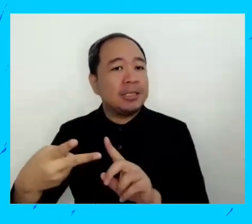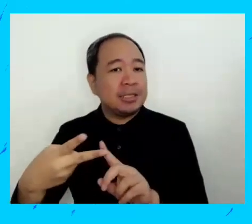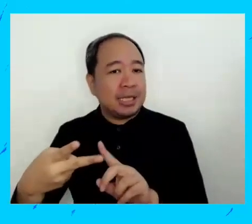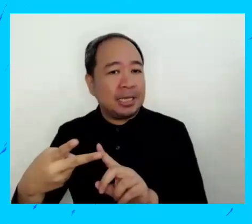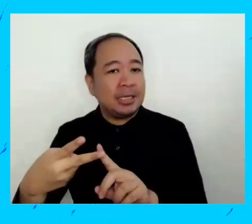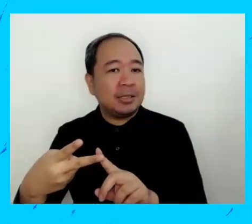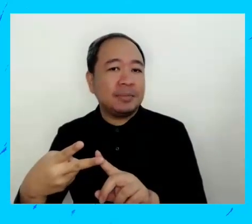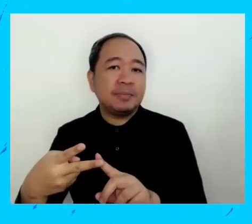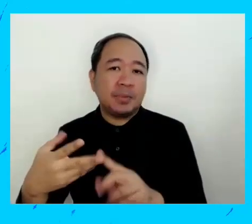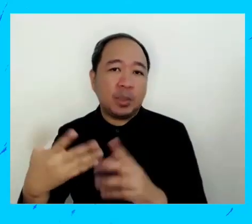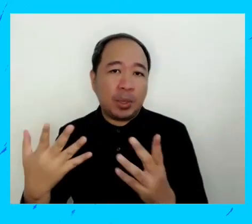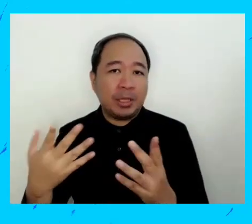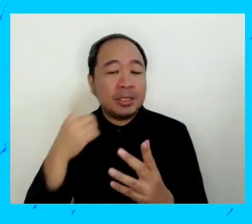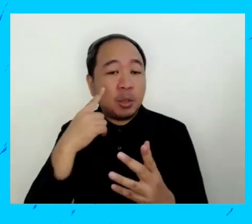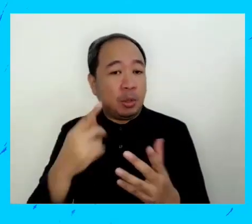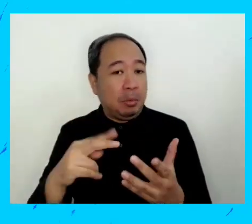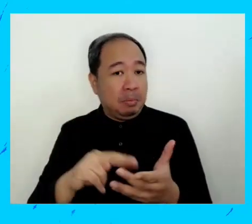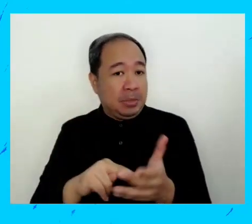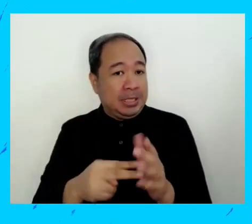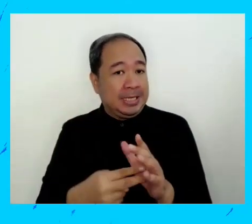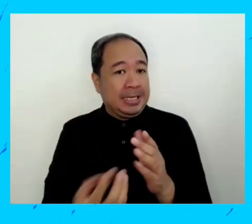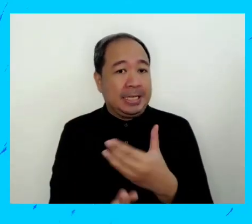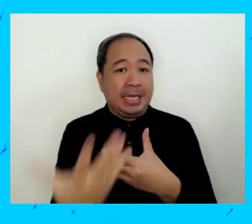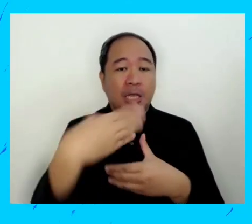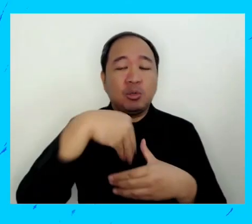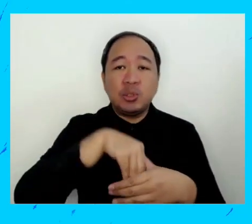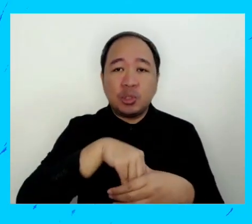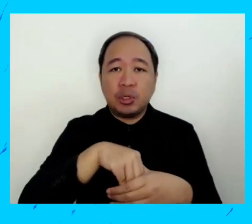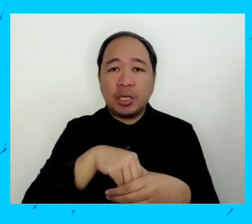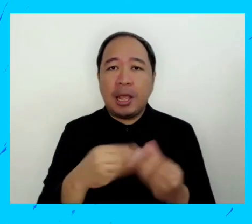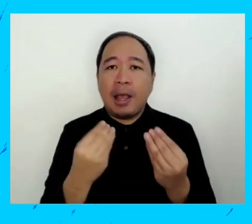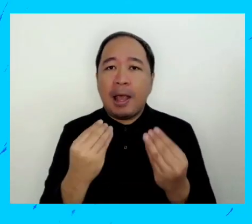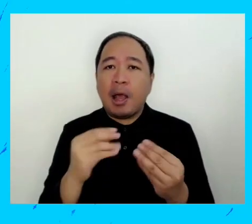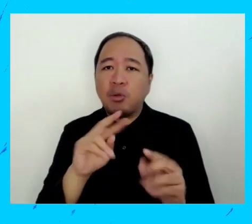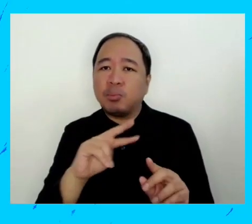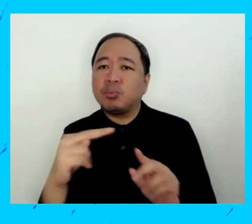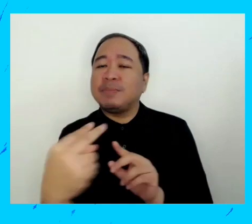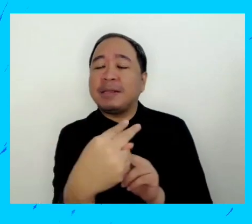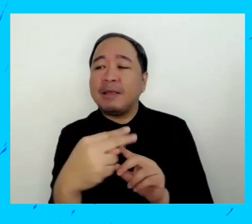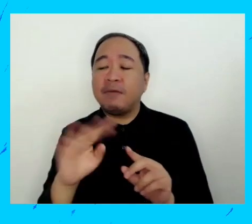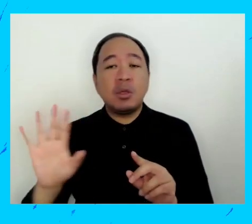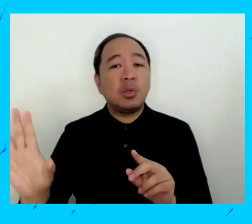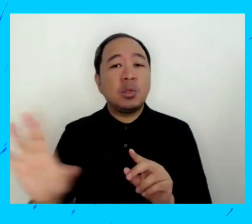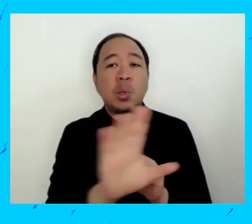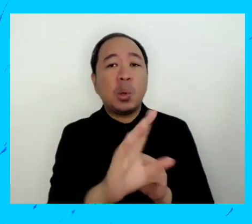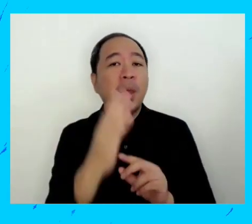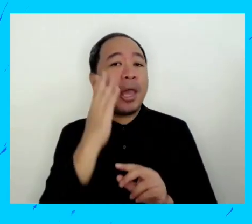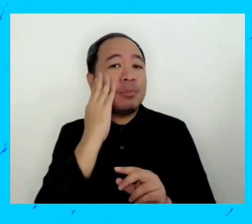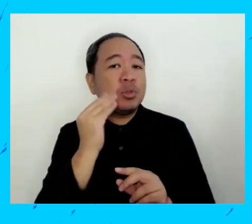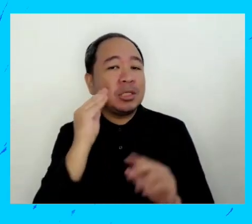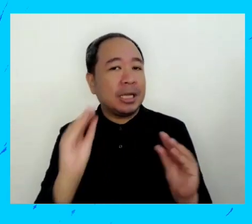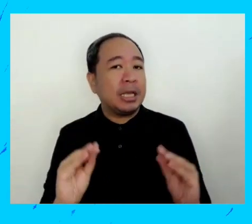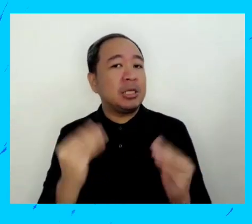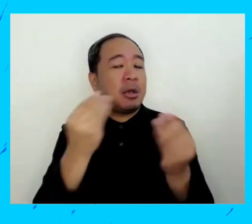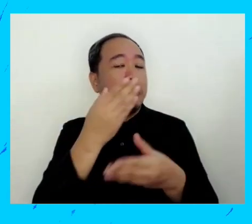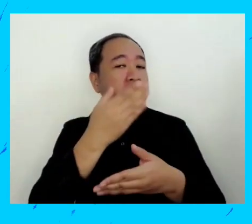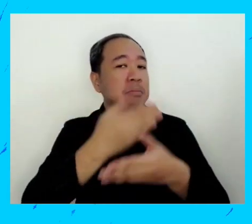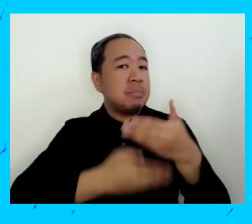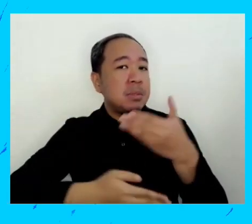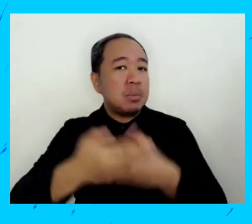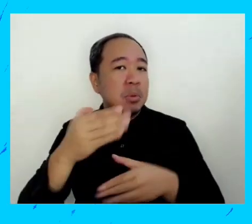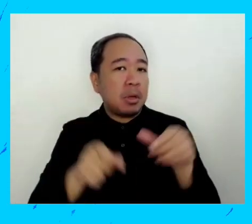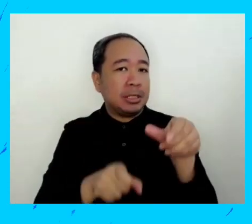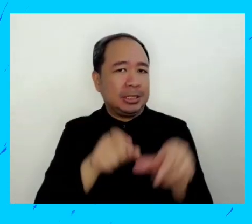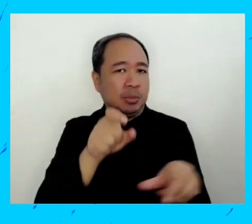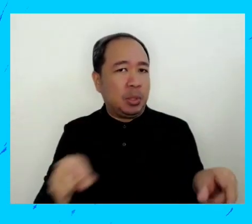y el segundo es la autonomía el cuerpo significa integrar las perspectivas y experiencias de jóvenes